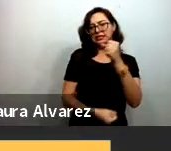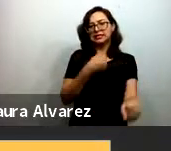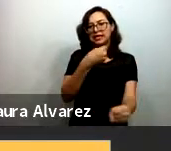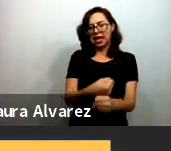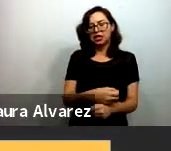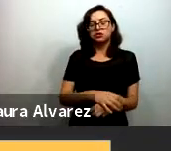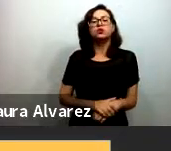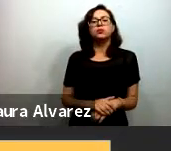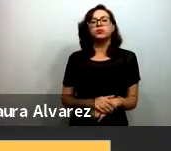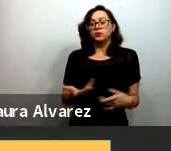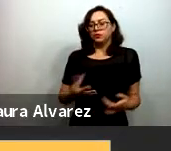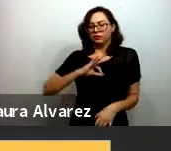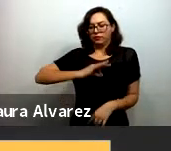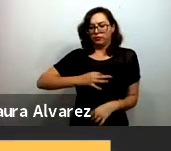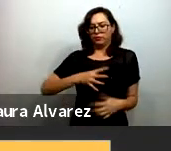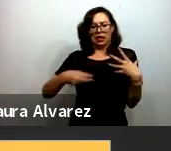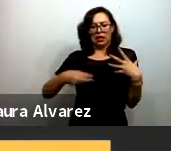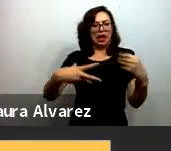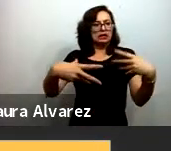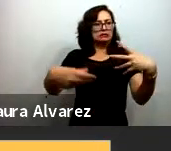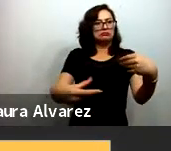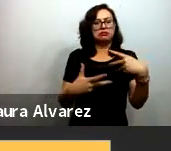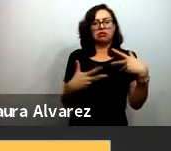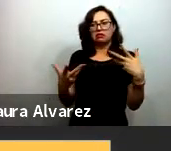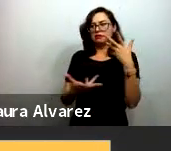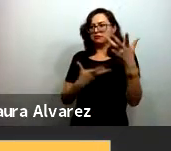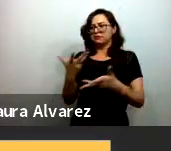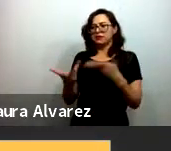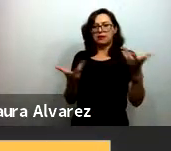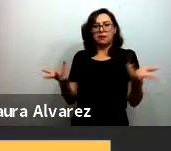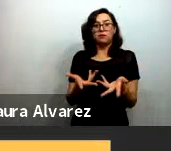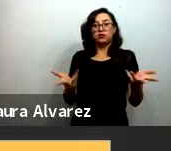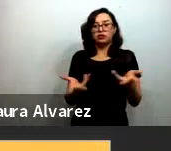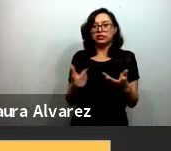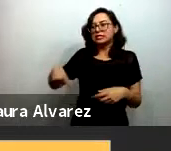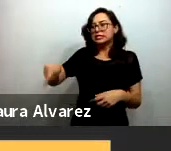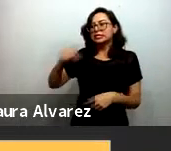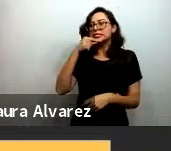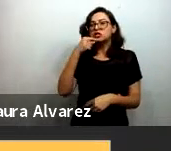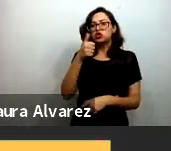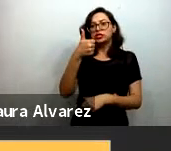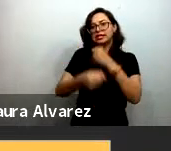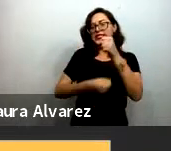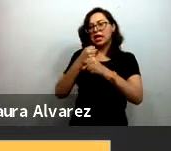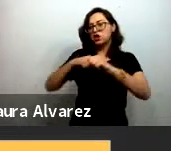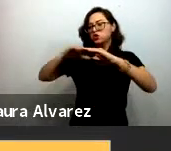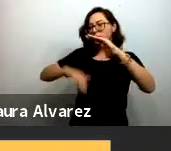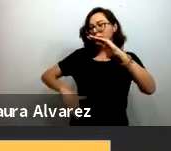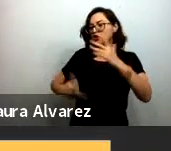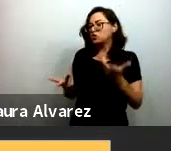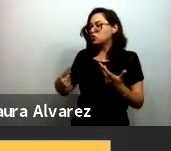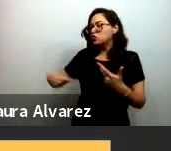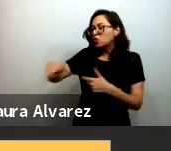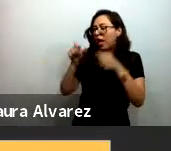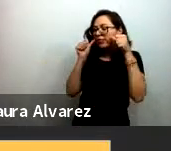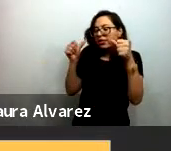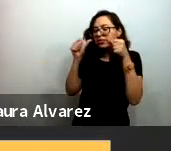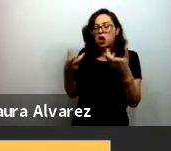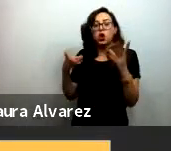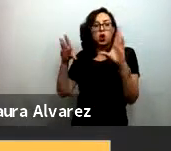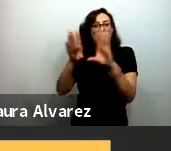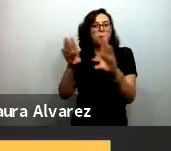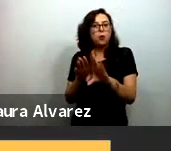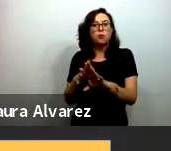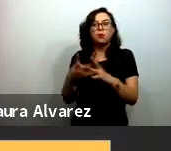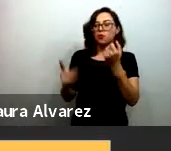pandemia pues qué podíamos hacer para llegar a las niñas y niños en primera infancia y casi todas las soluciones que se discutían ahí